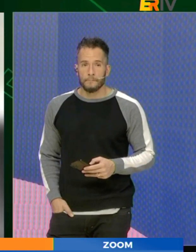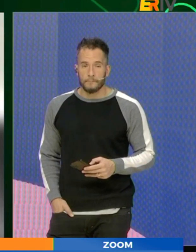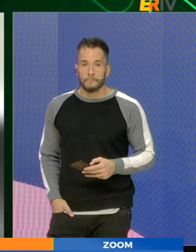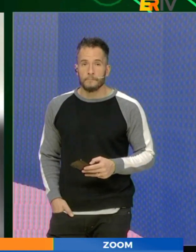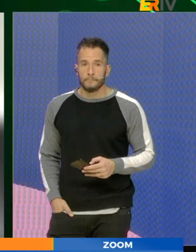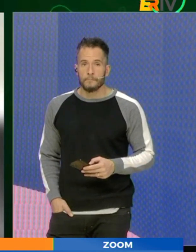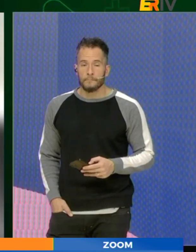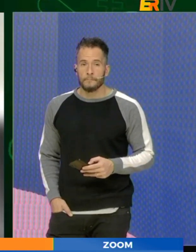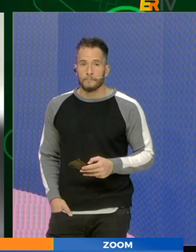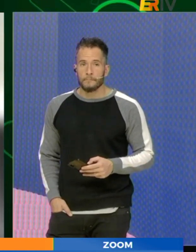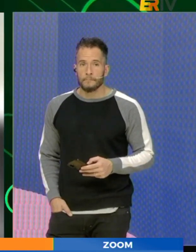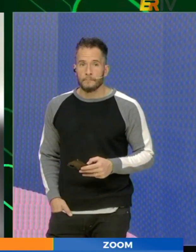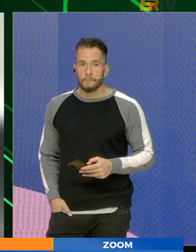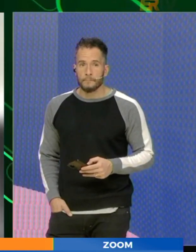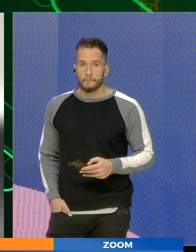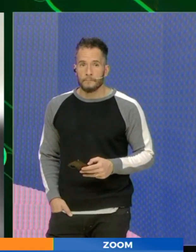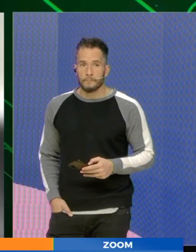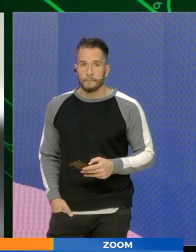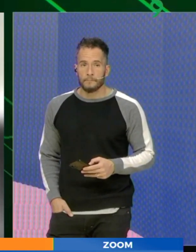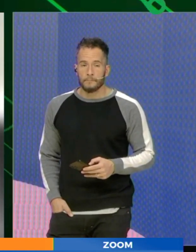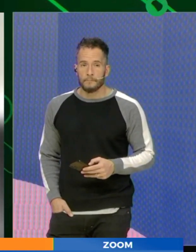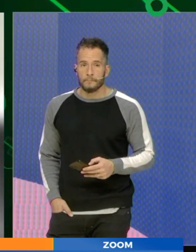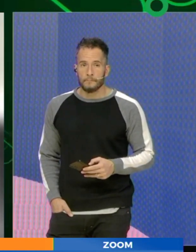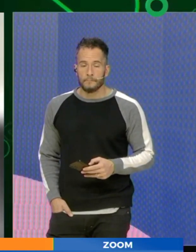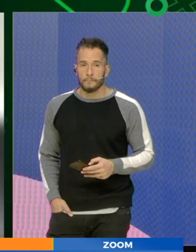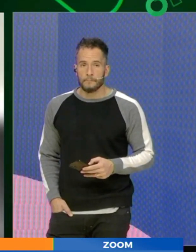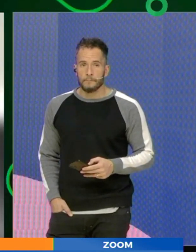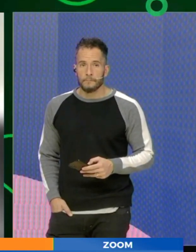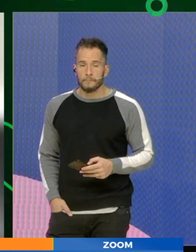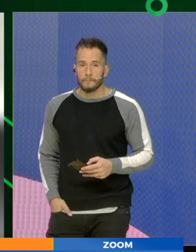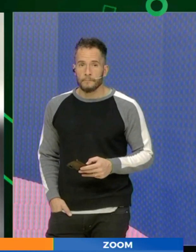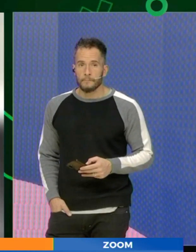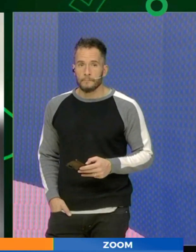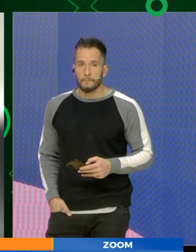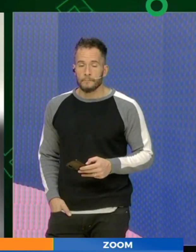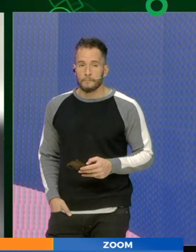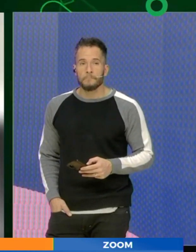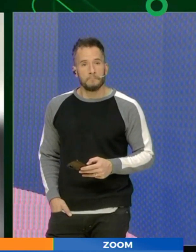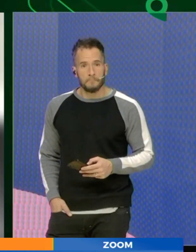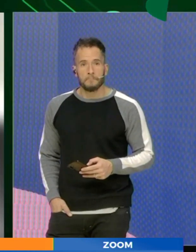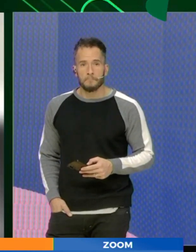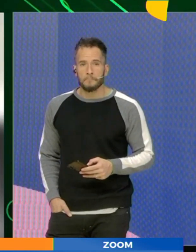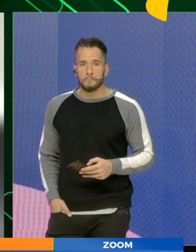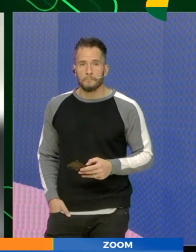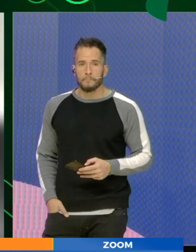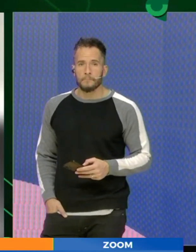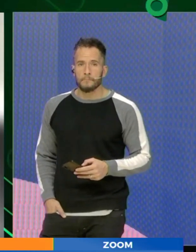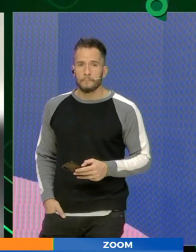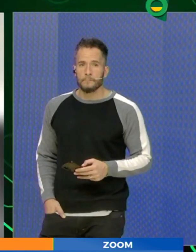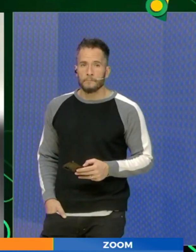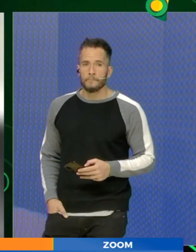en donde se convertirá el almuerzo, principalmente en familia, en comunidad. Están invitadas todas